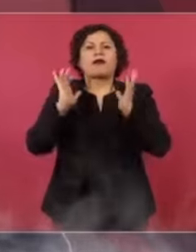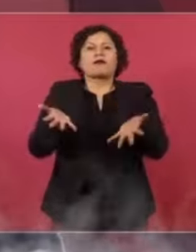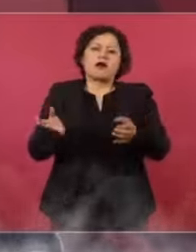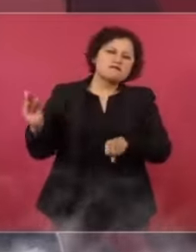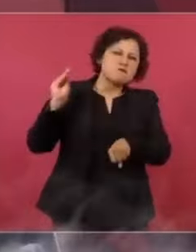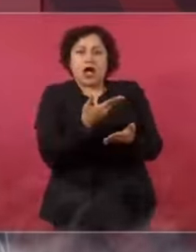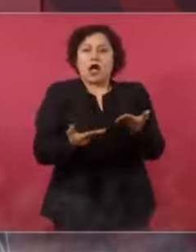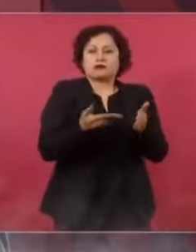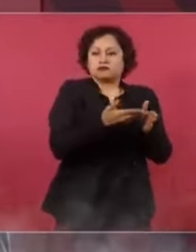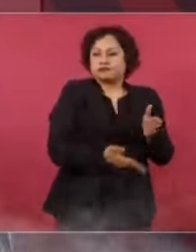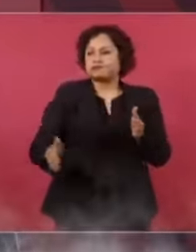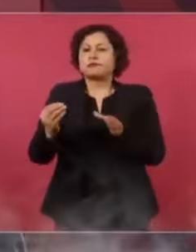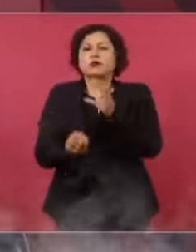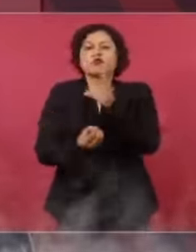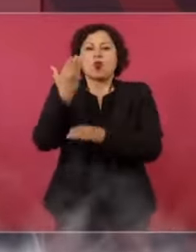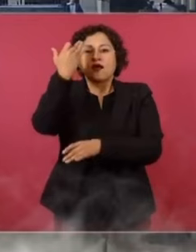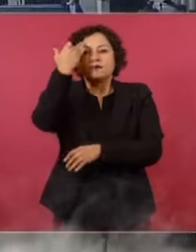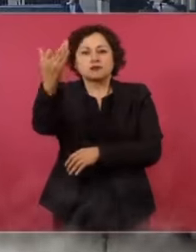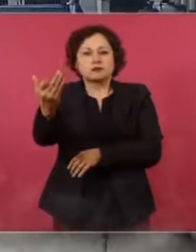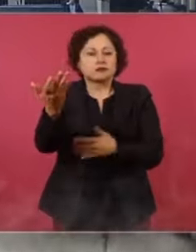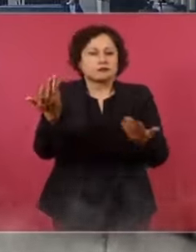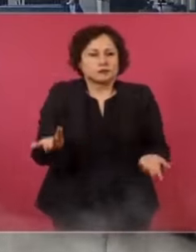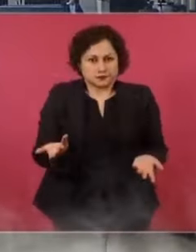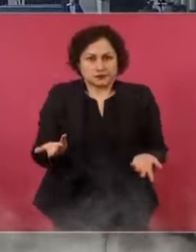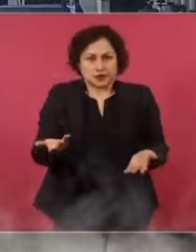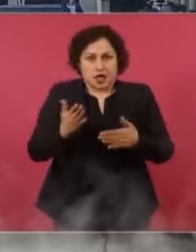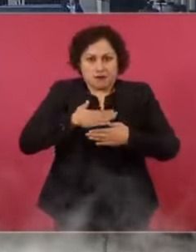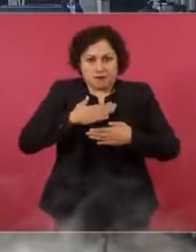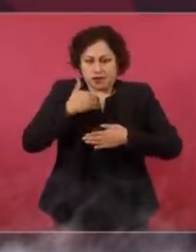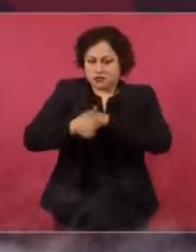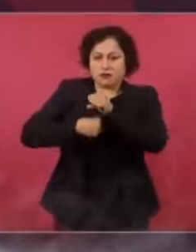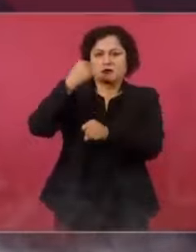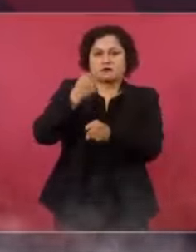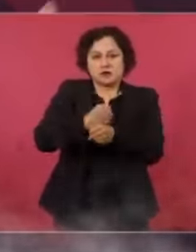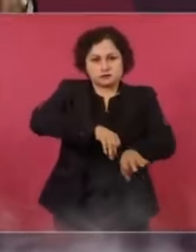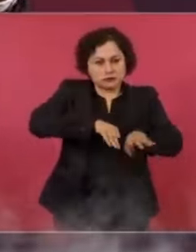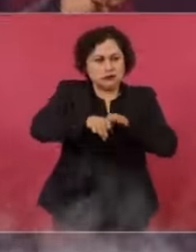de la transformación del país y terminar mi responsabilidad